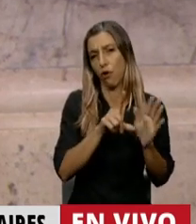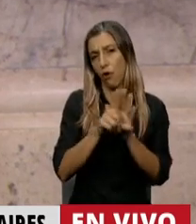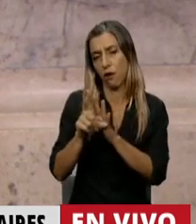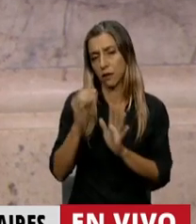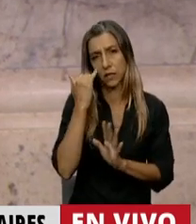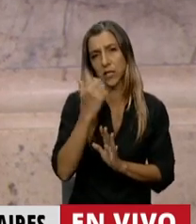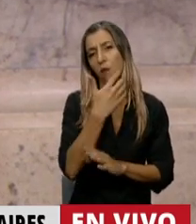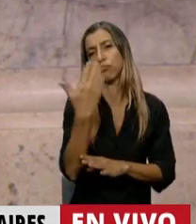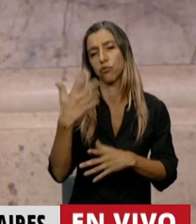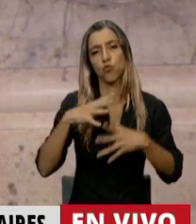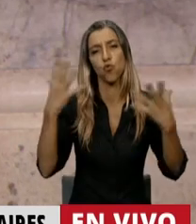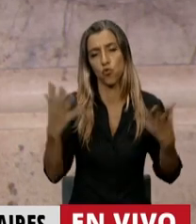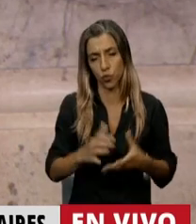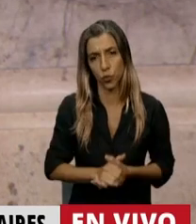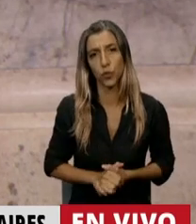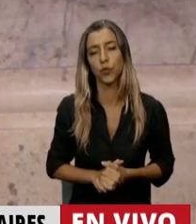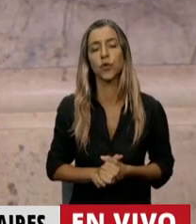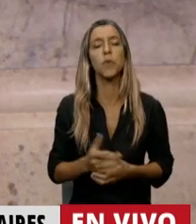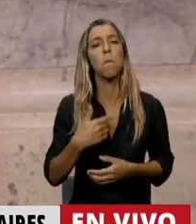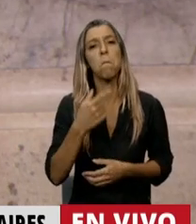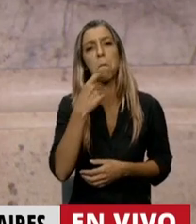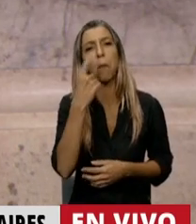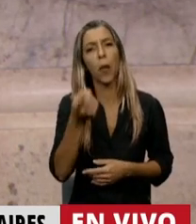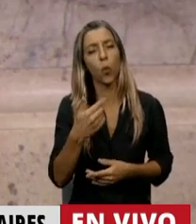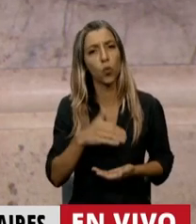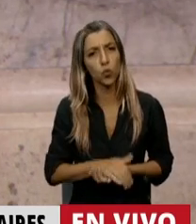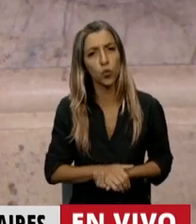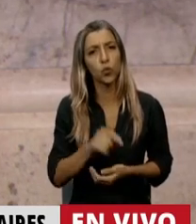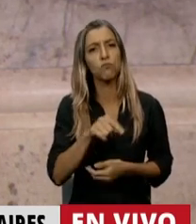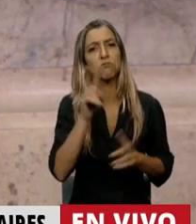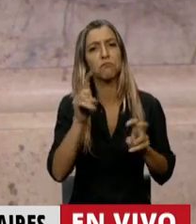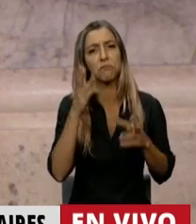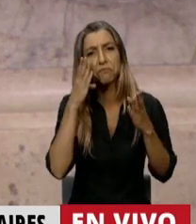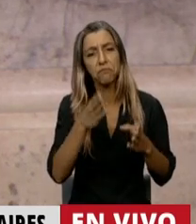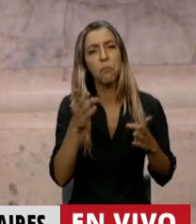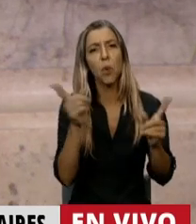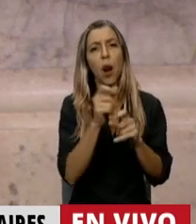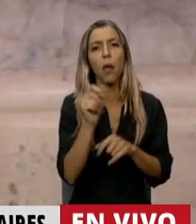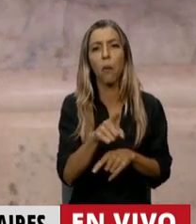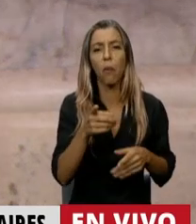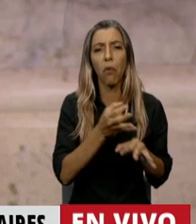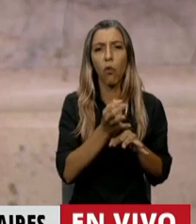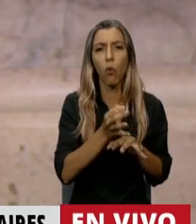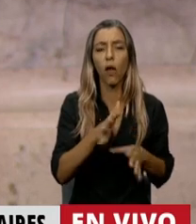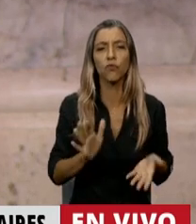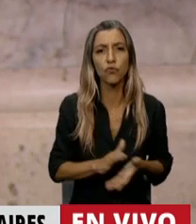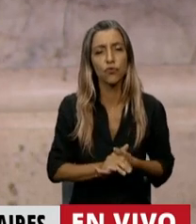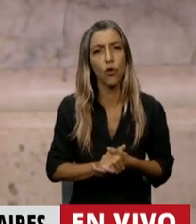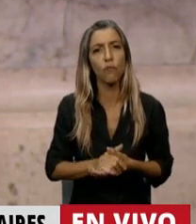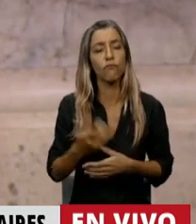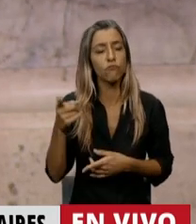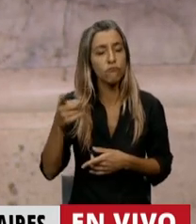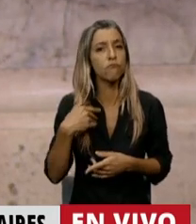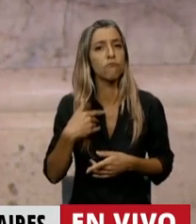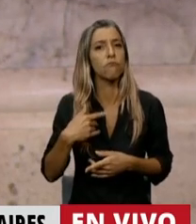¿Es un problema de educación que el Canciller Felipe Solá haya firmado un acuerdo para